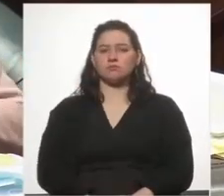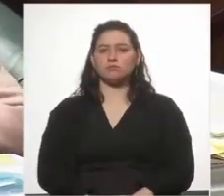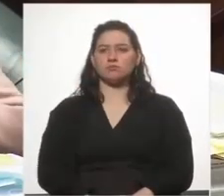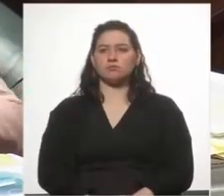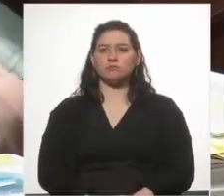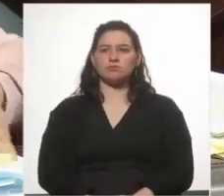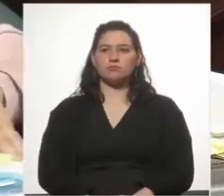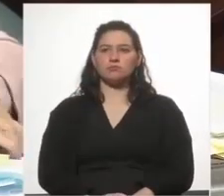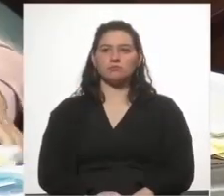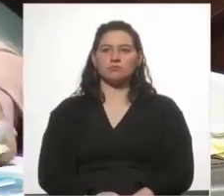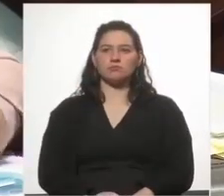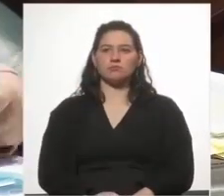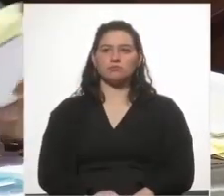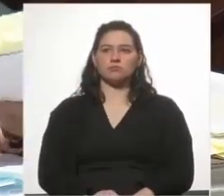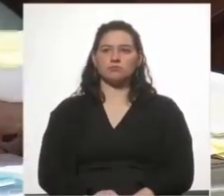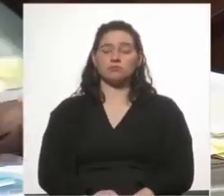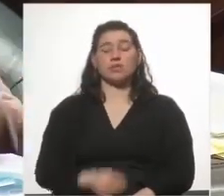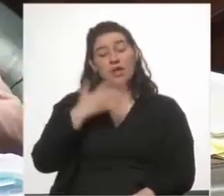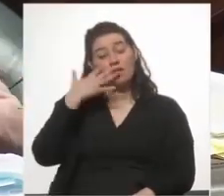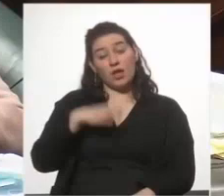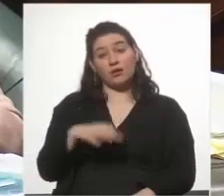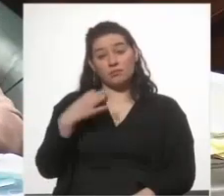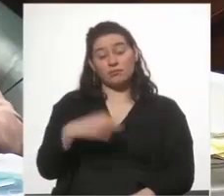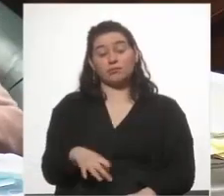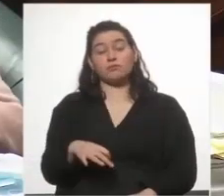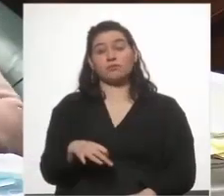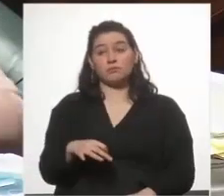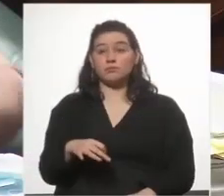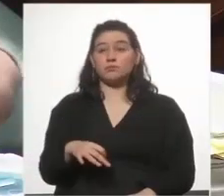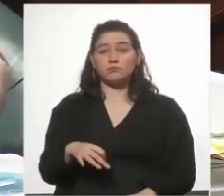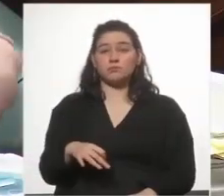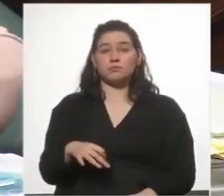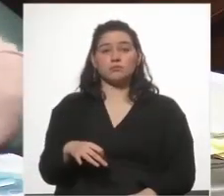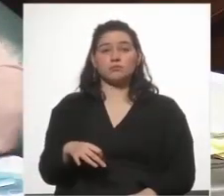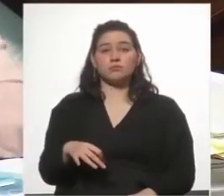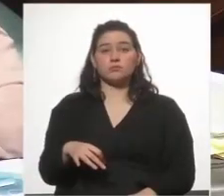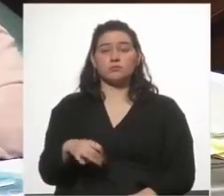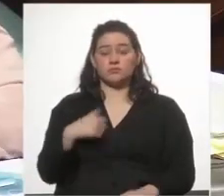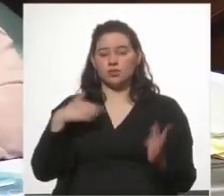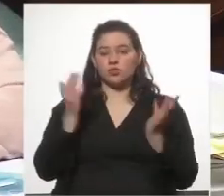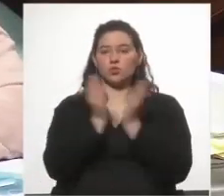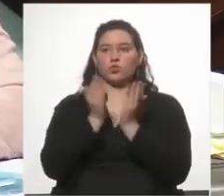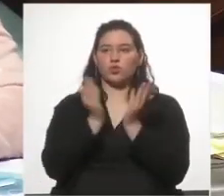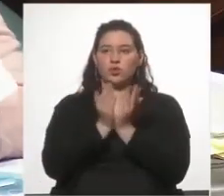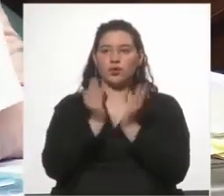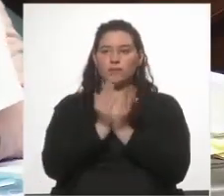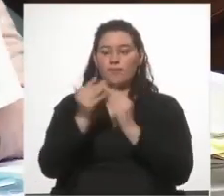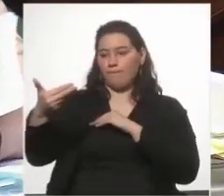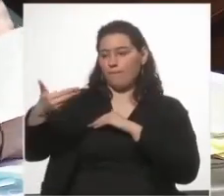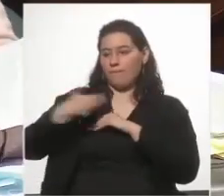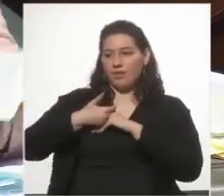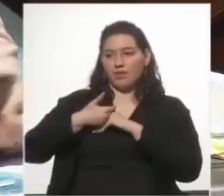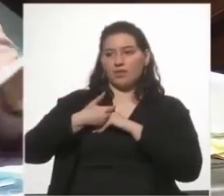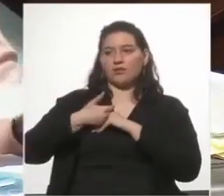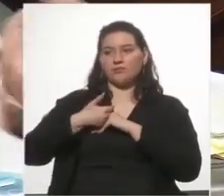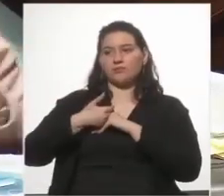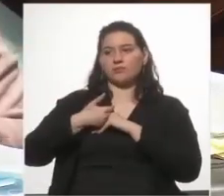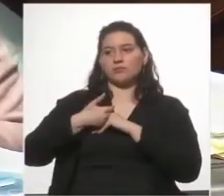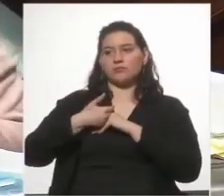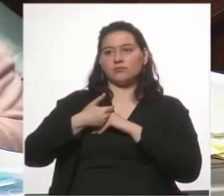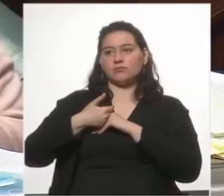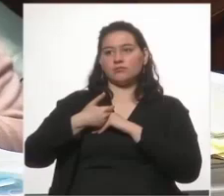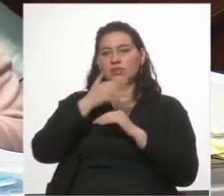miren, la verdad que cuando uno estudia la solicitud del desafuero de derro,